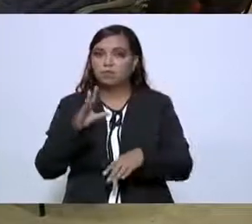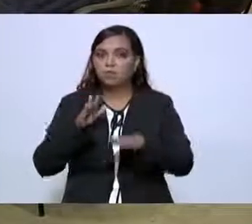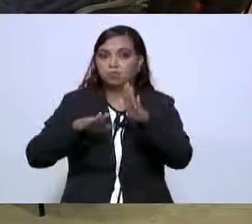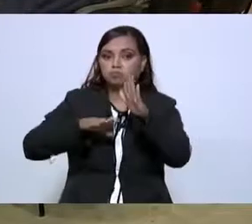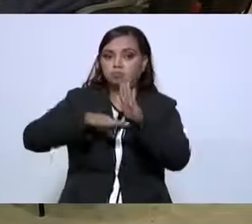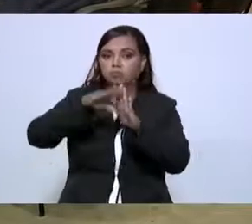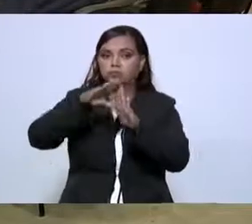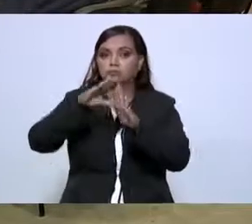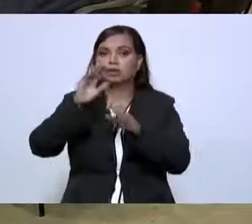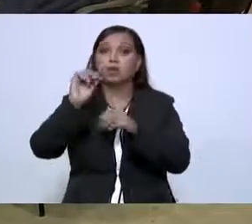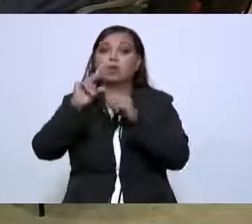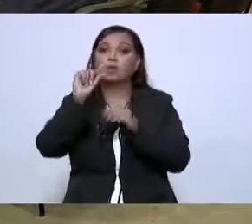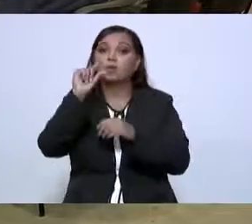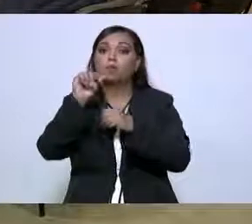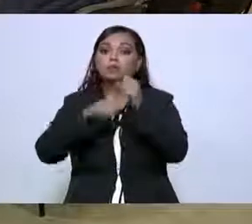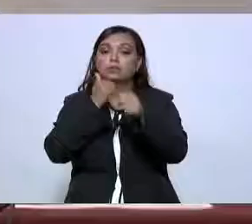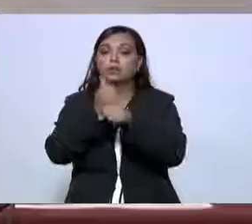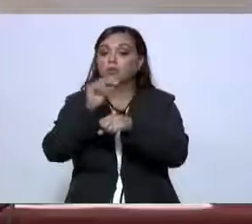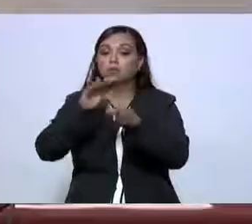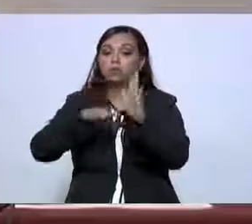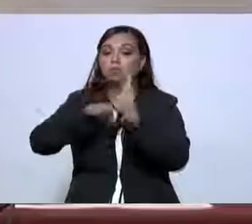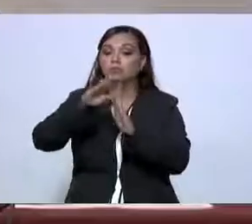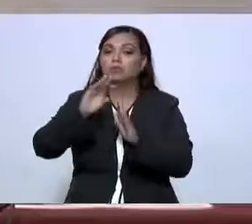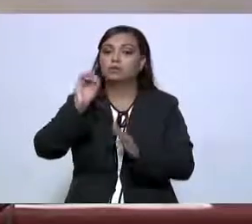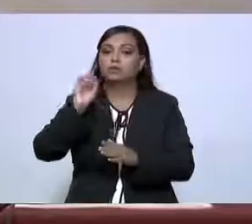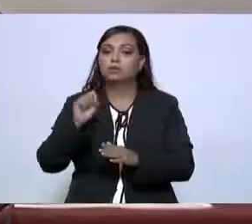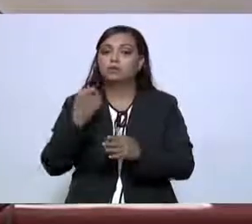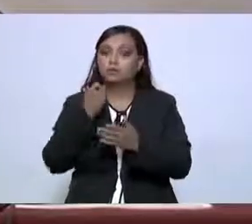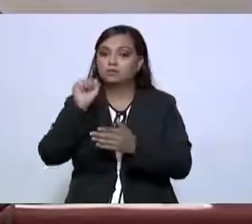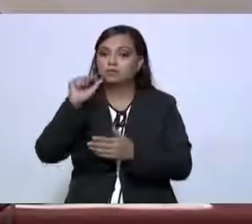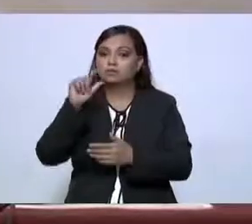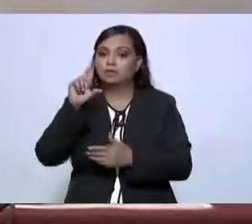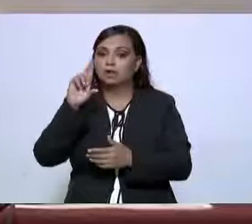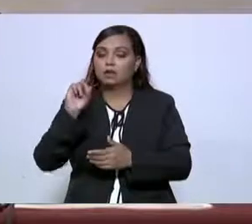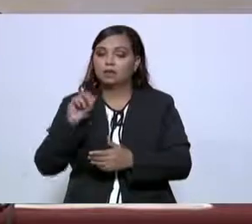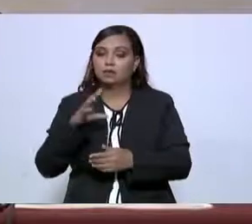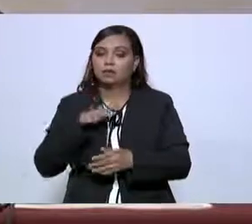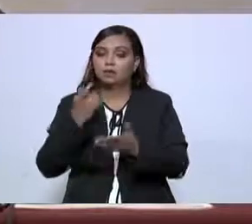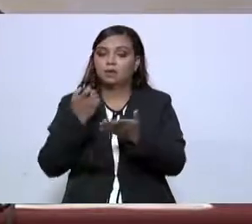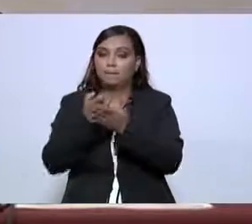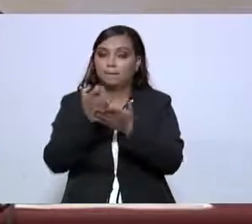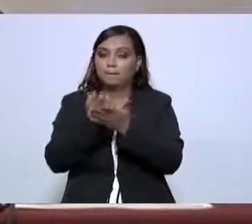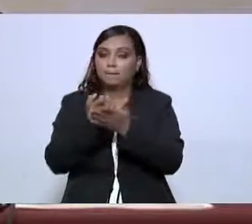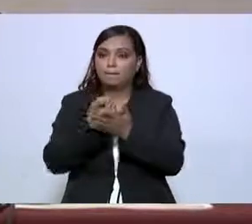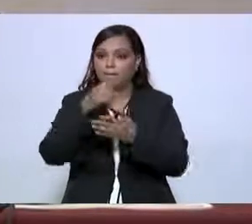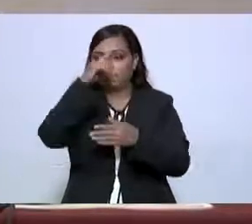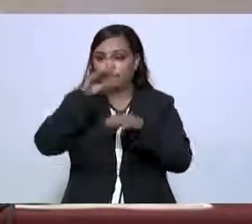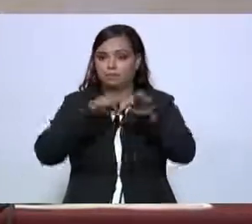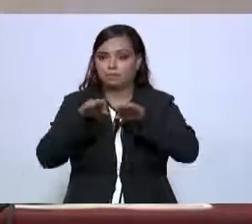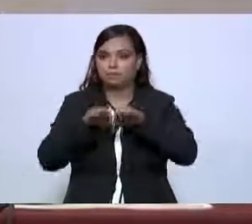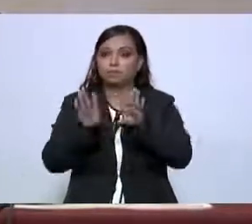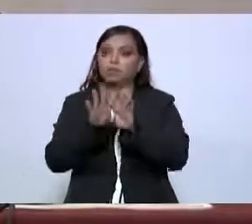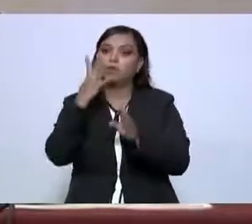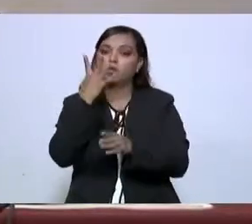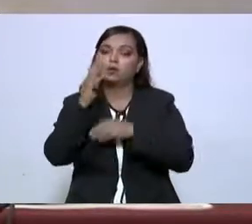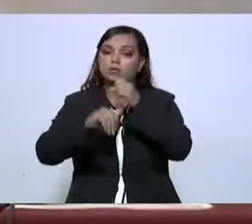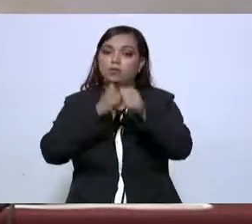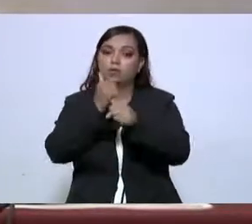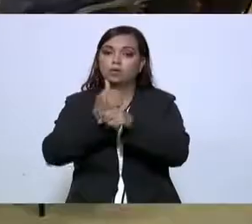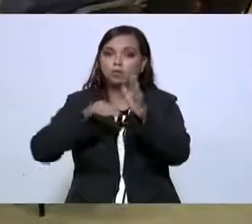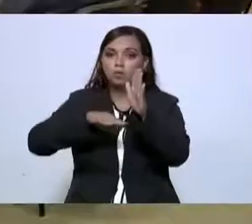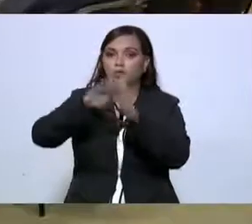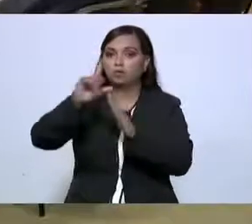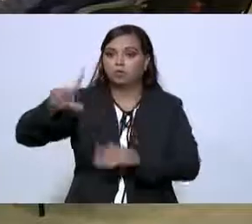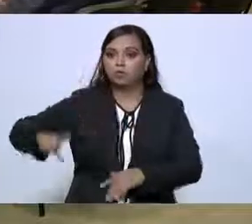mínimo en 40 años, cómo ha aumentado en estos cuatro años que íbamos